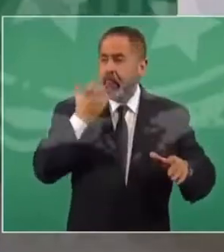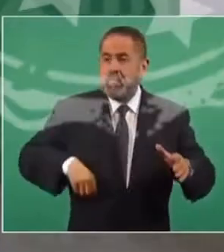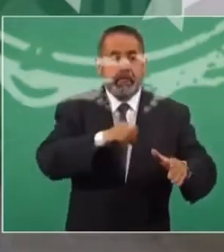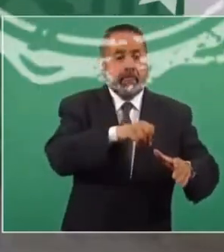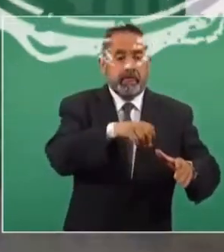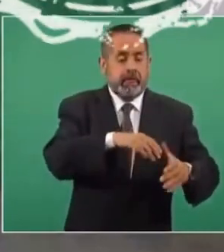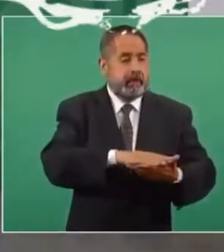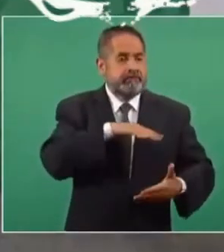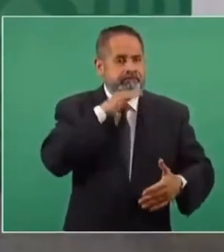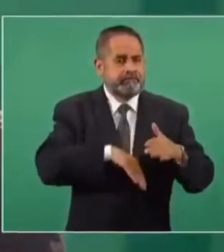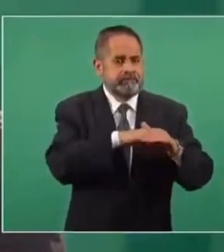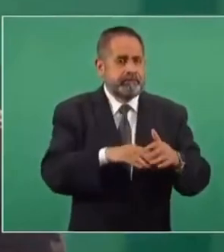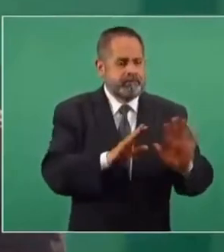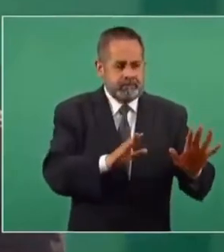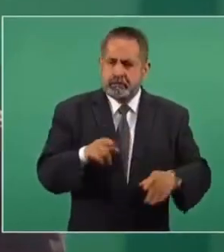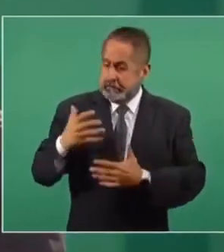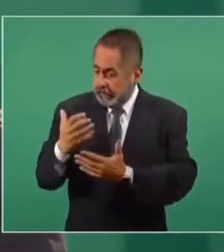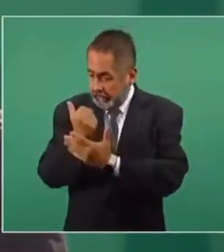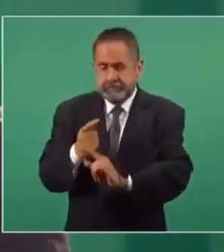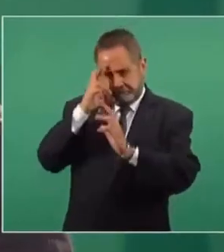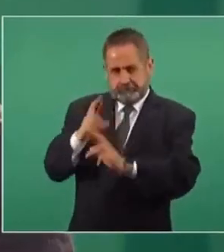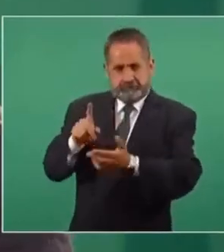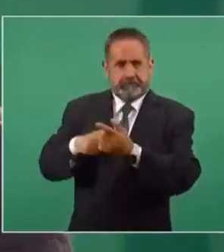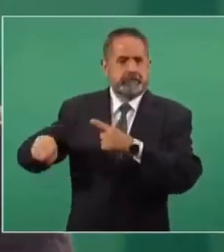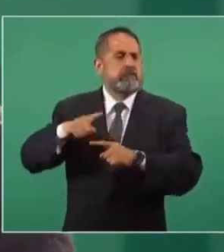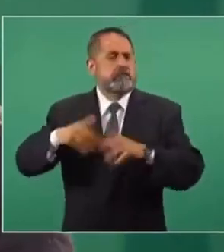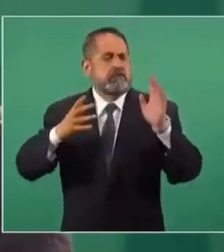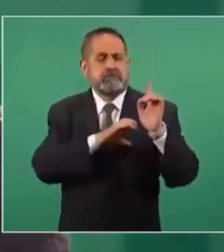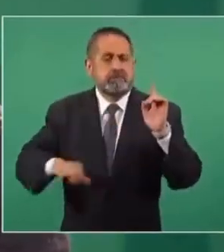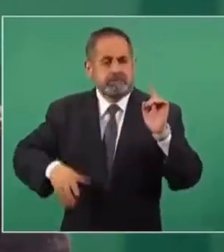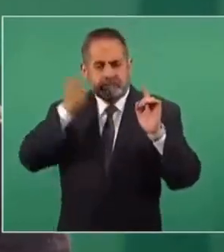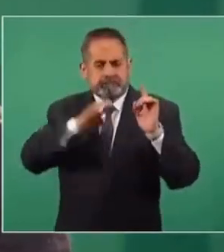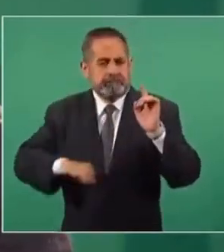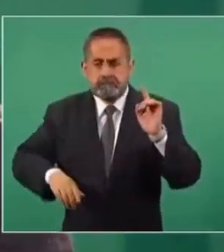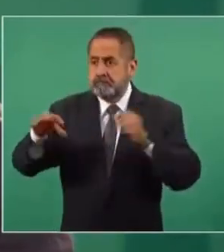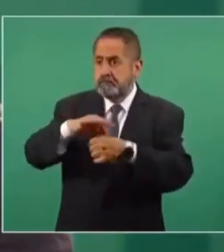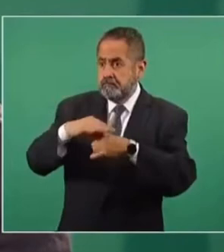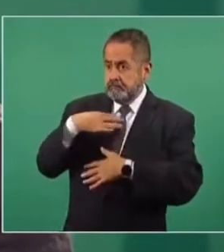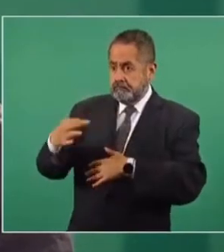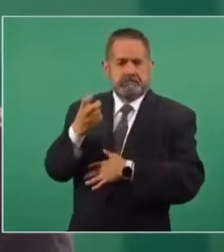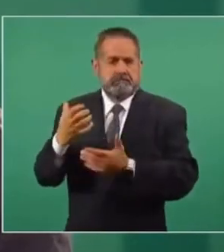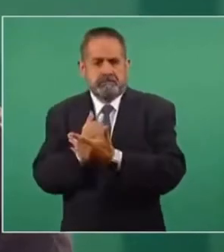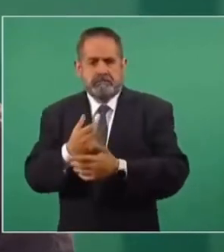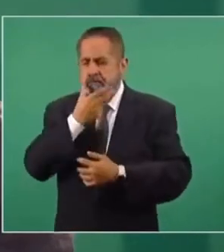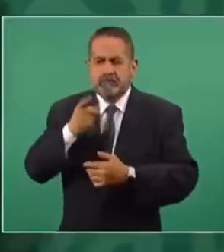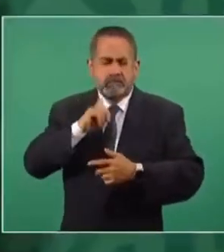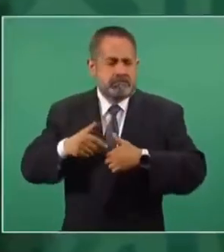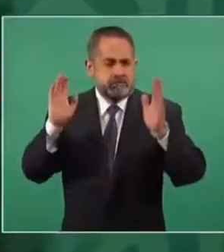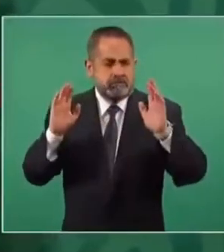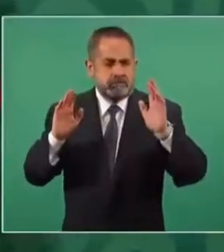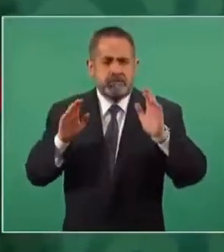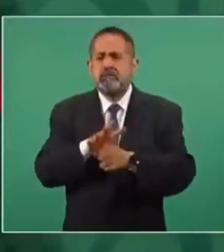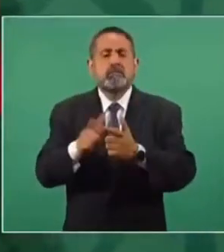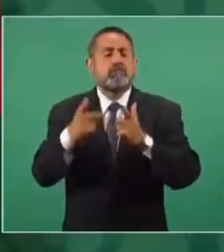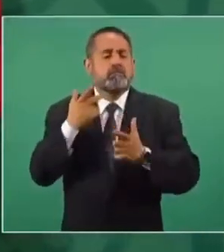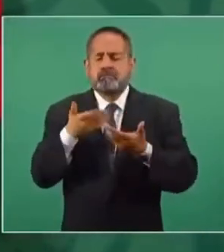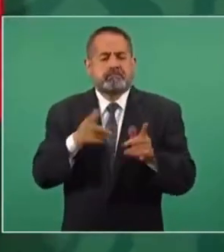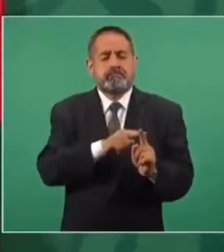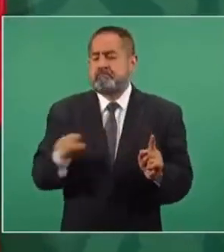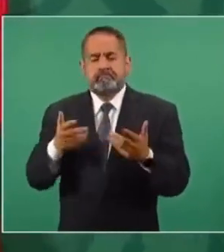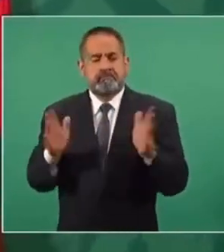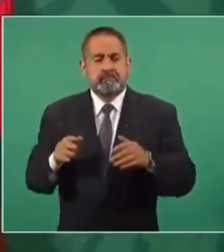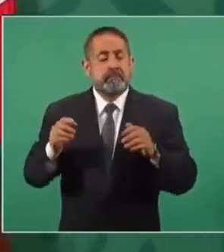Que se respete el triunfo del candidato que quiere el pueblo, mujer o hombre, sea del partido que sea.